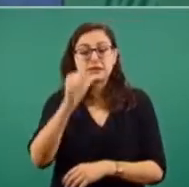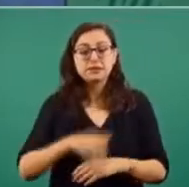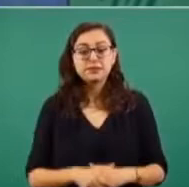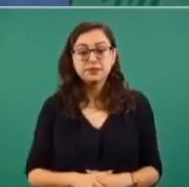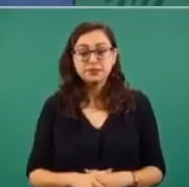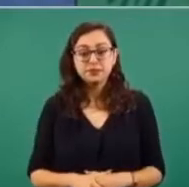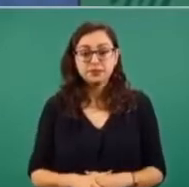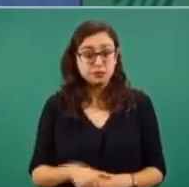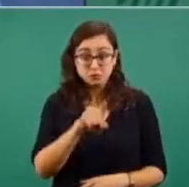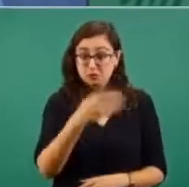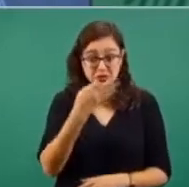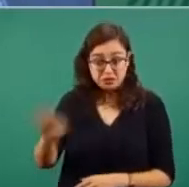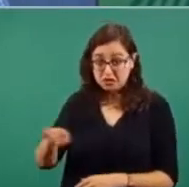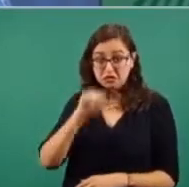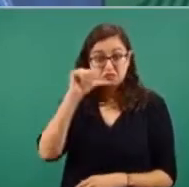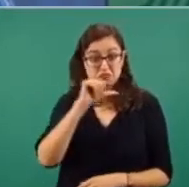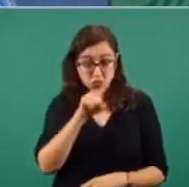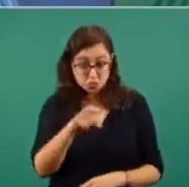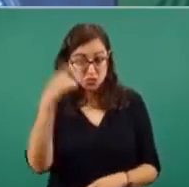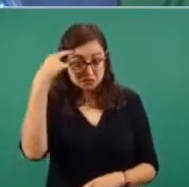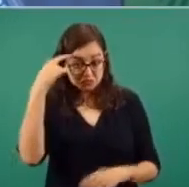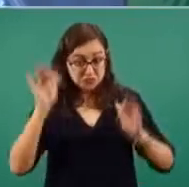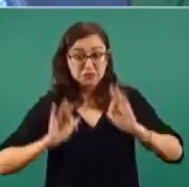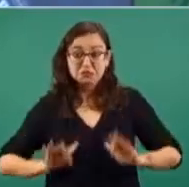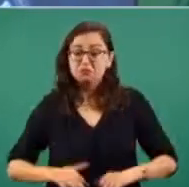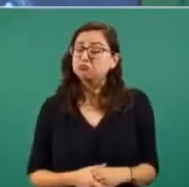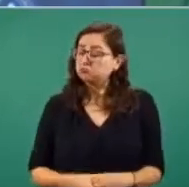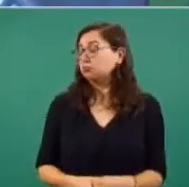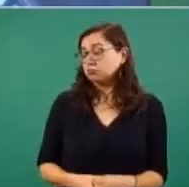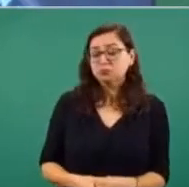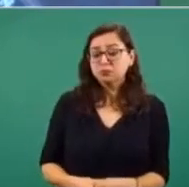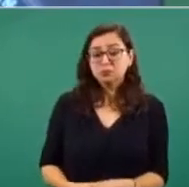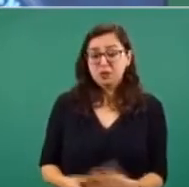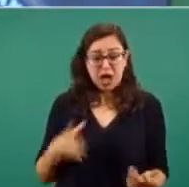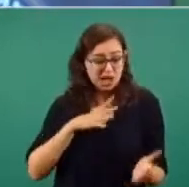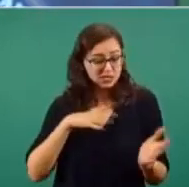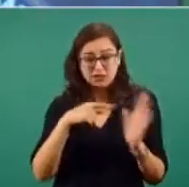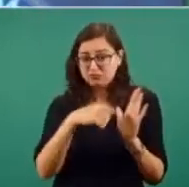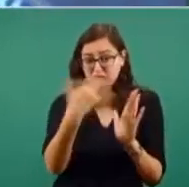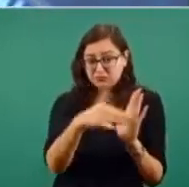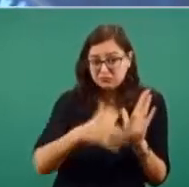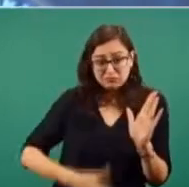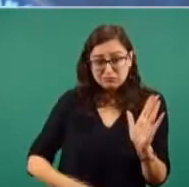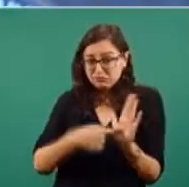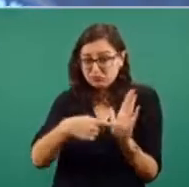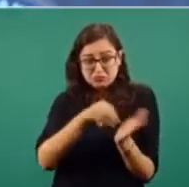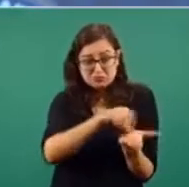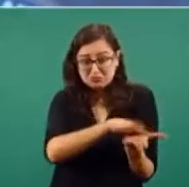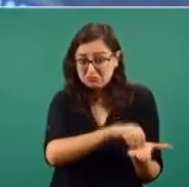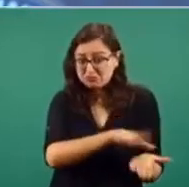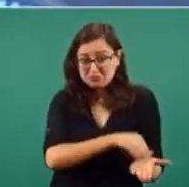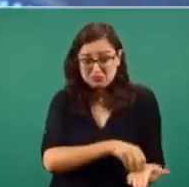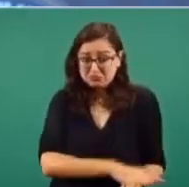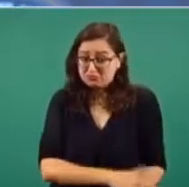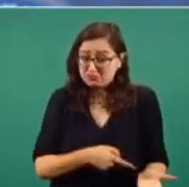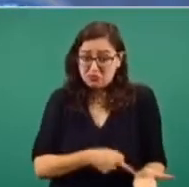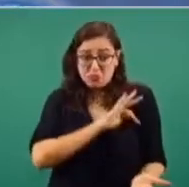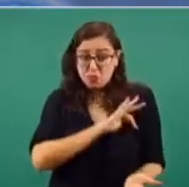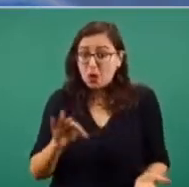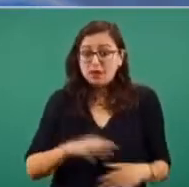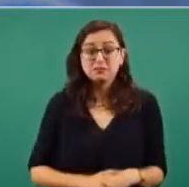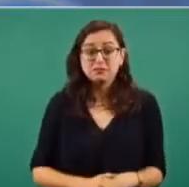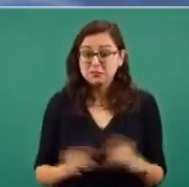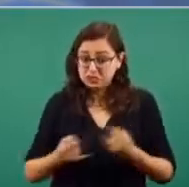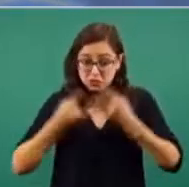responde entonces que no traicionó la conciencia tranquila? Ahí está la versión estenográfica, ahí están las actuaciones, ahí está lo que